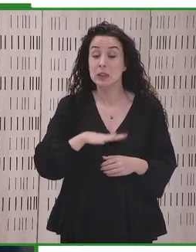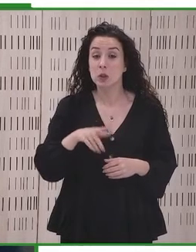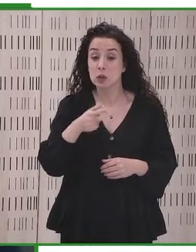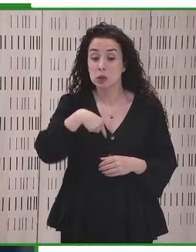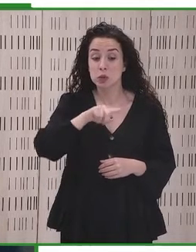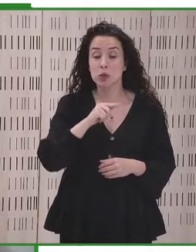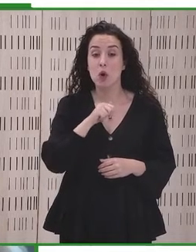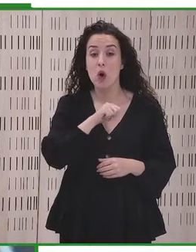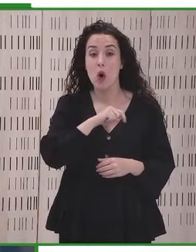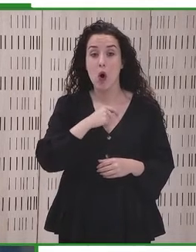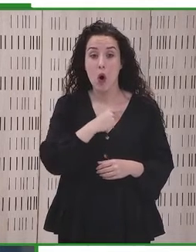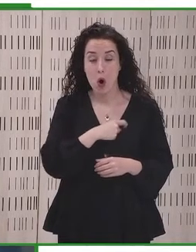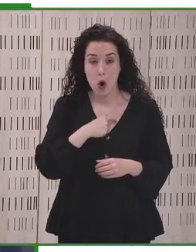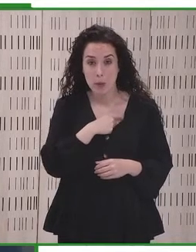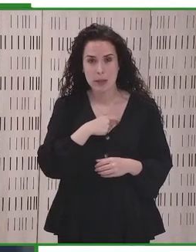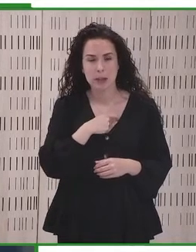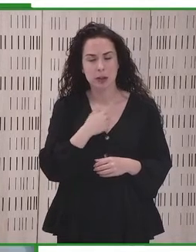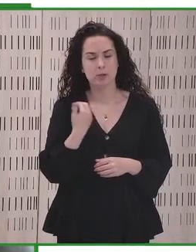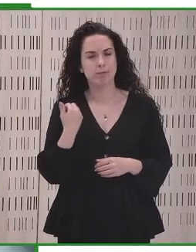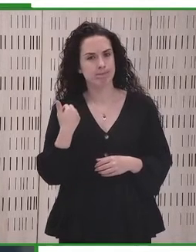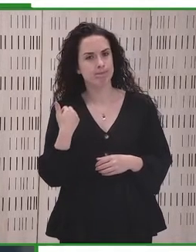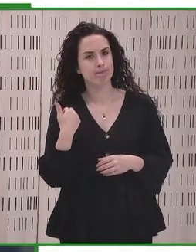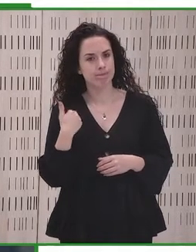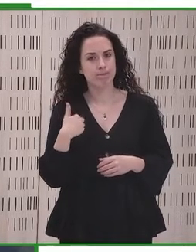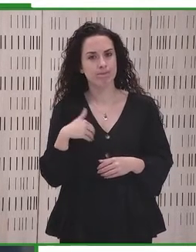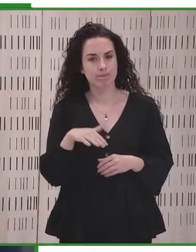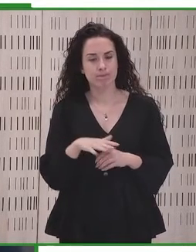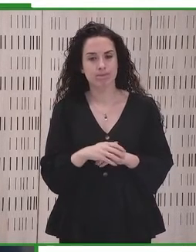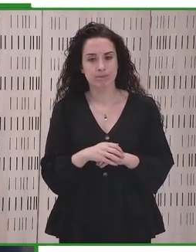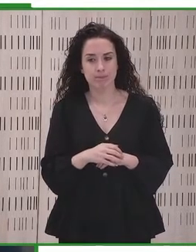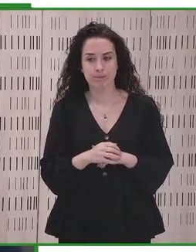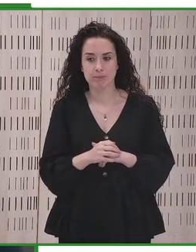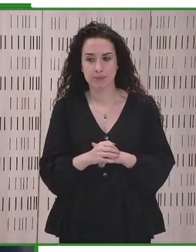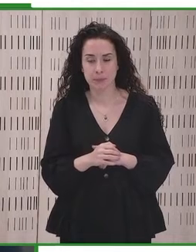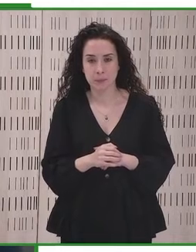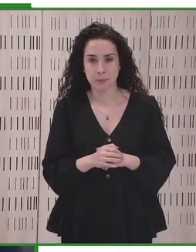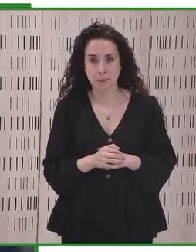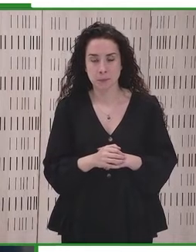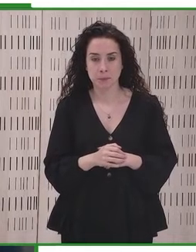2025. Esta legislación